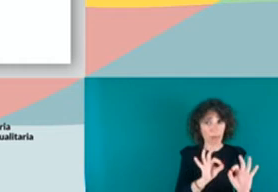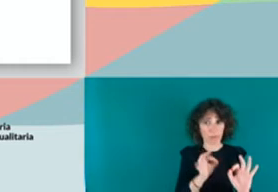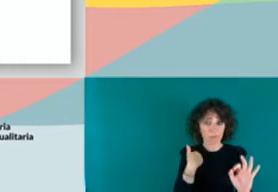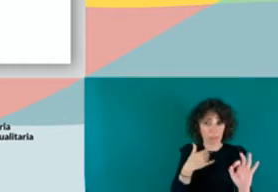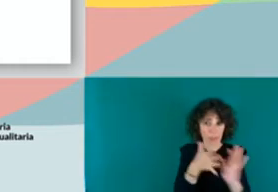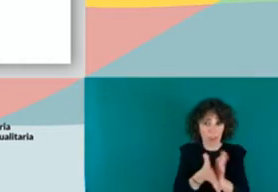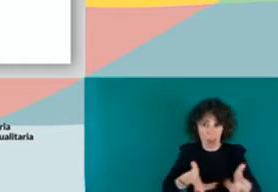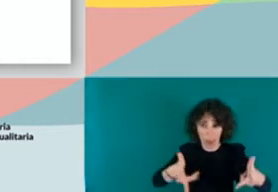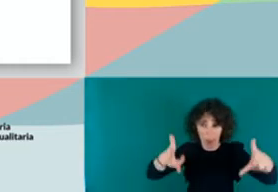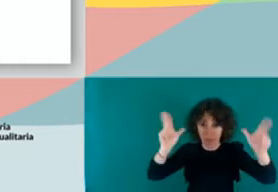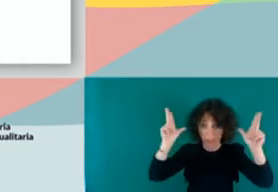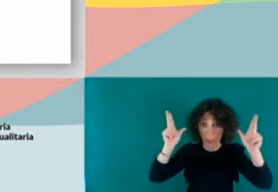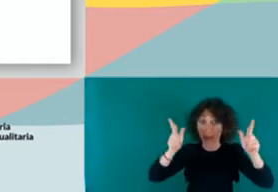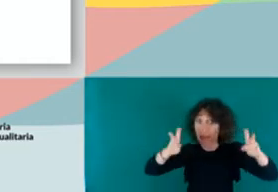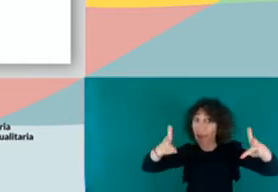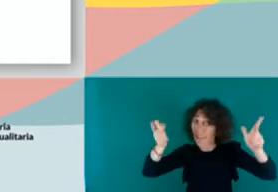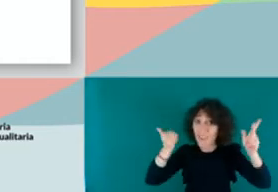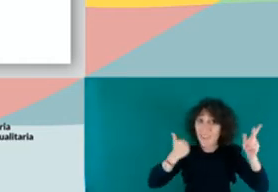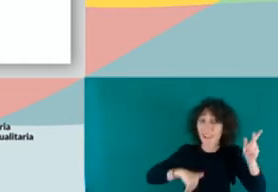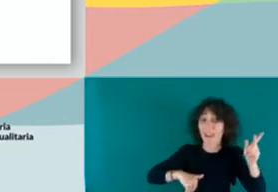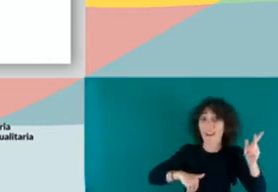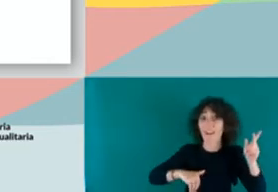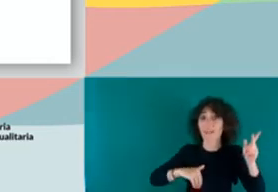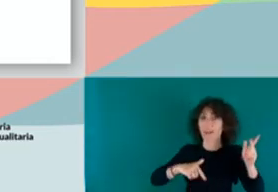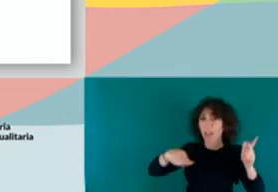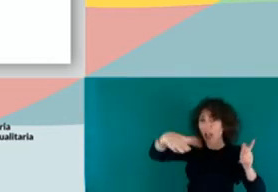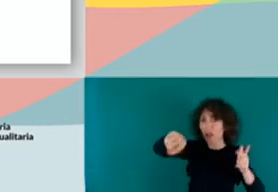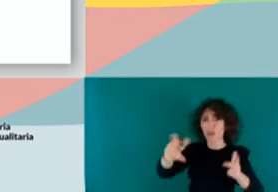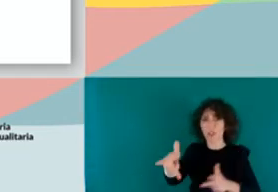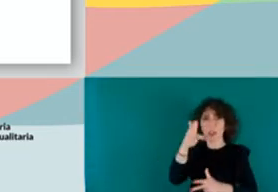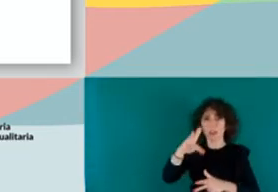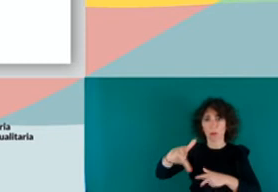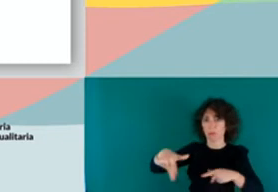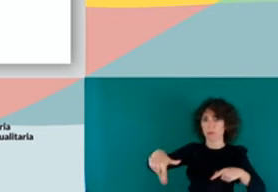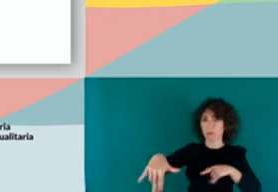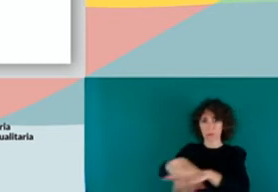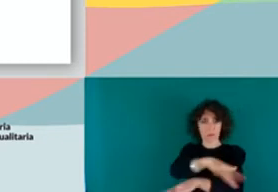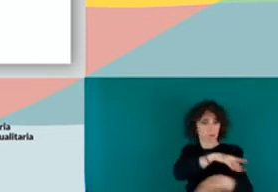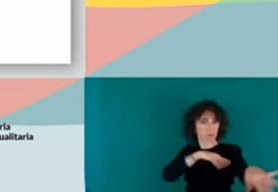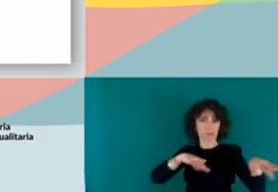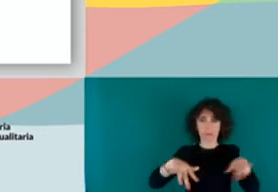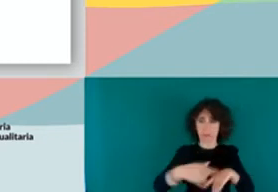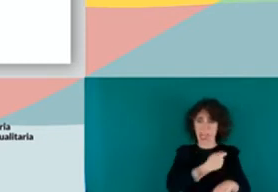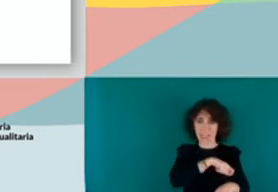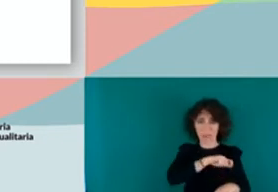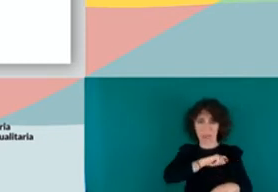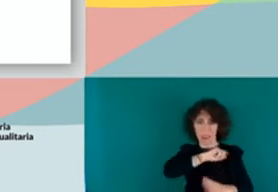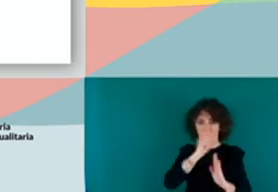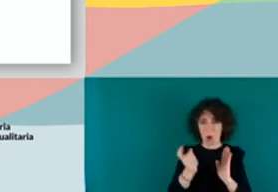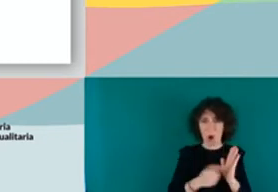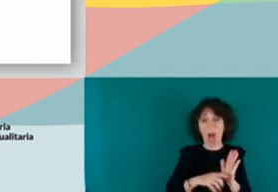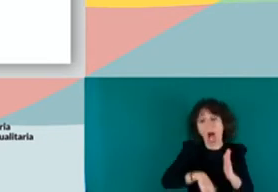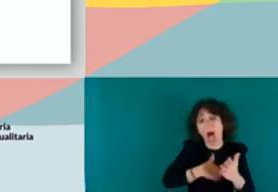Cuando quedan en libertad, tienen derecho a circular libremente por todo el territorio español. Mientras se tramita su